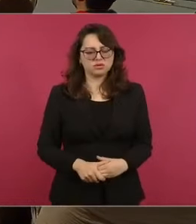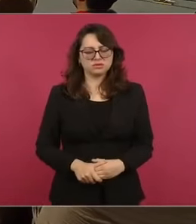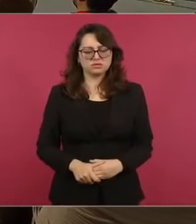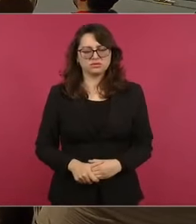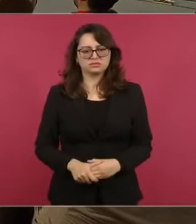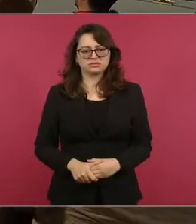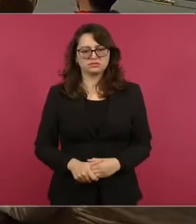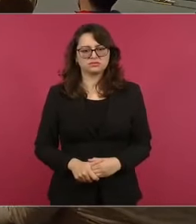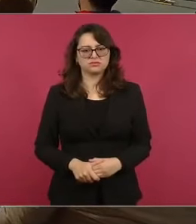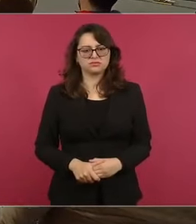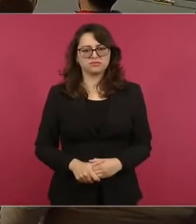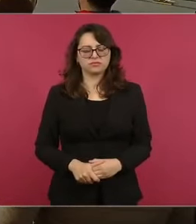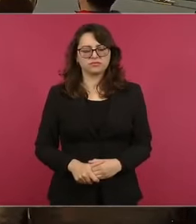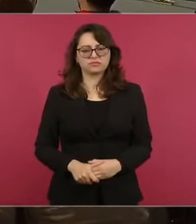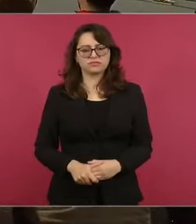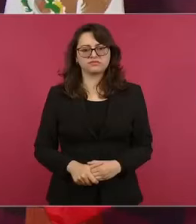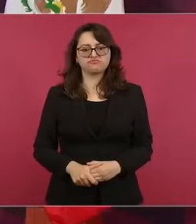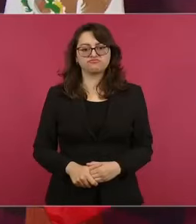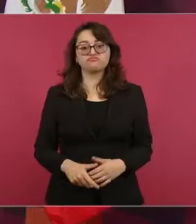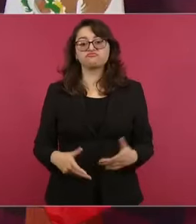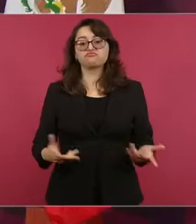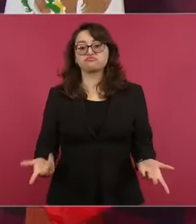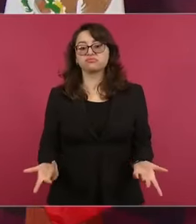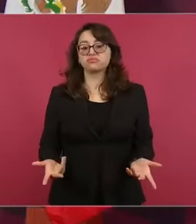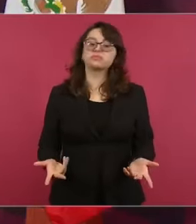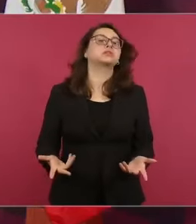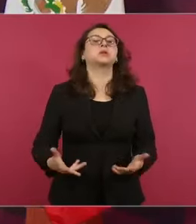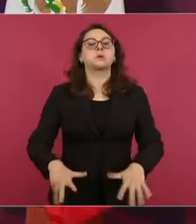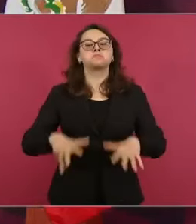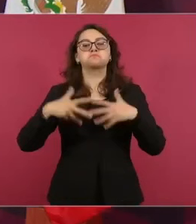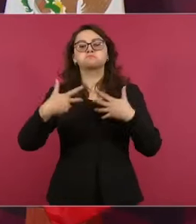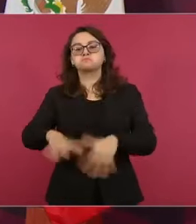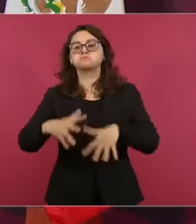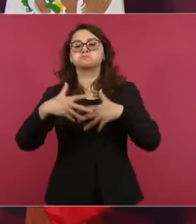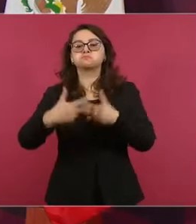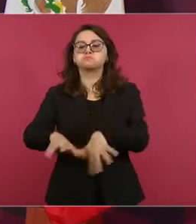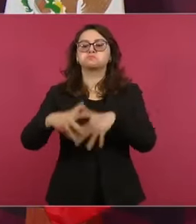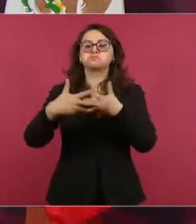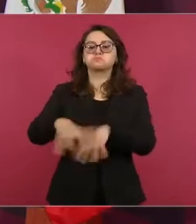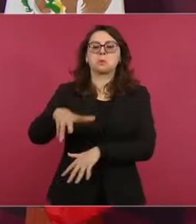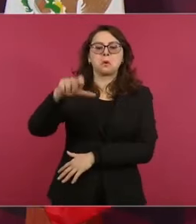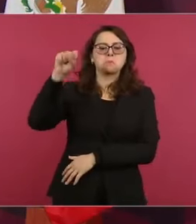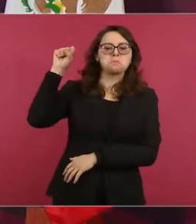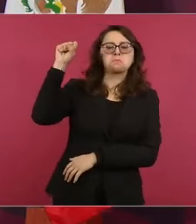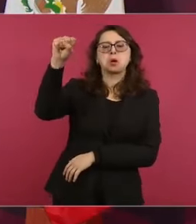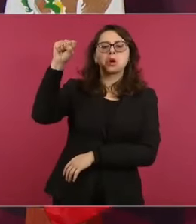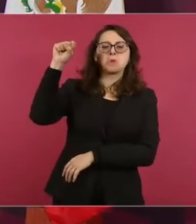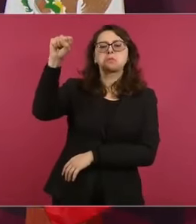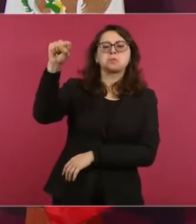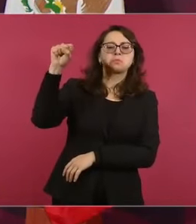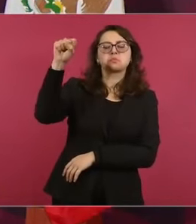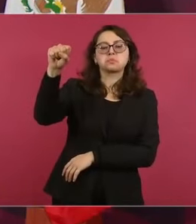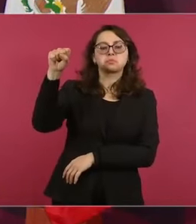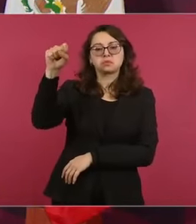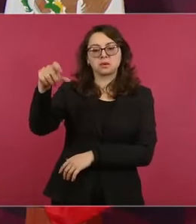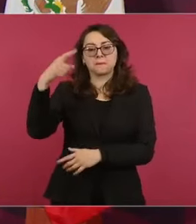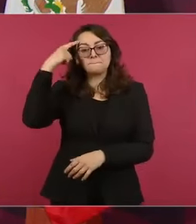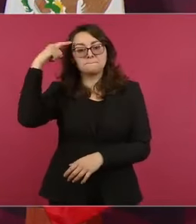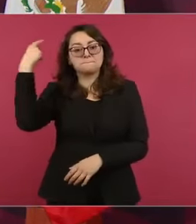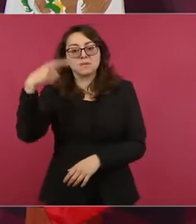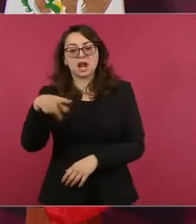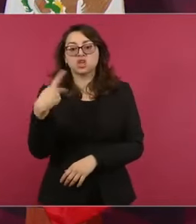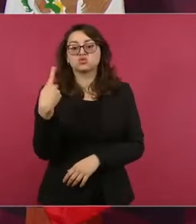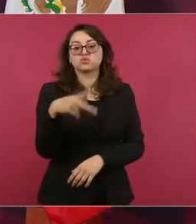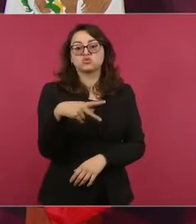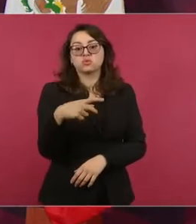De ahí van a manifestarse, a defender privilegios.